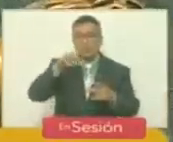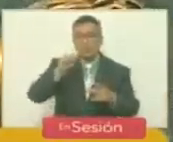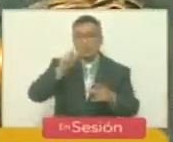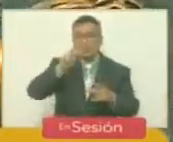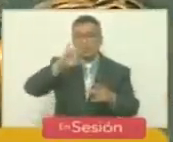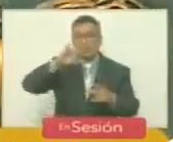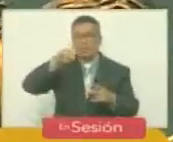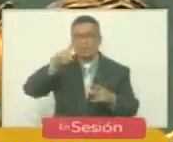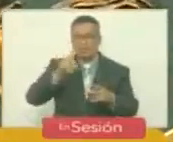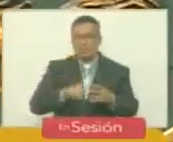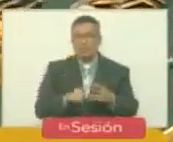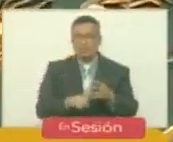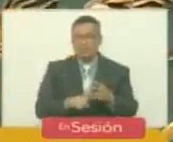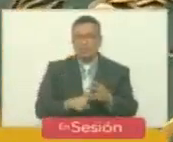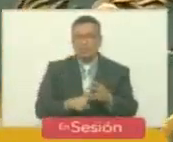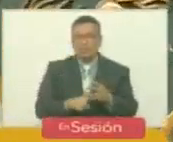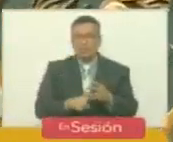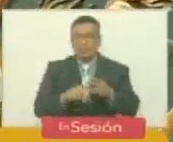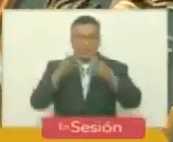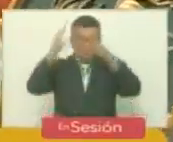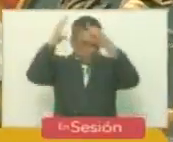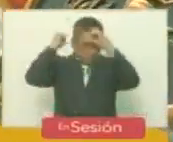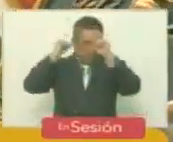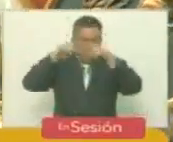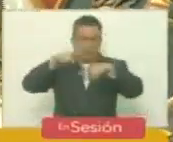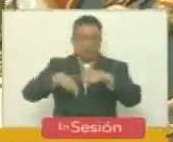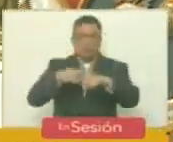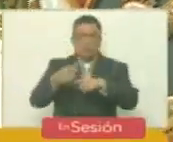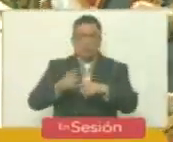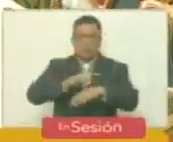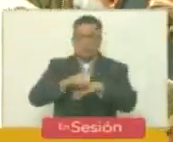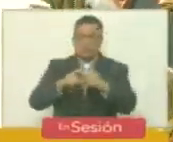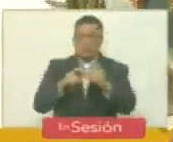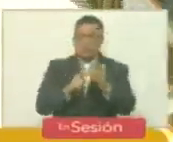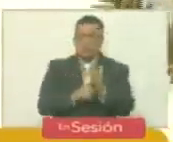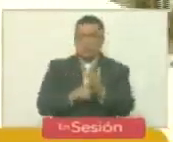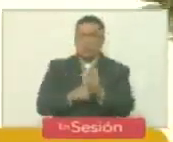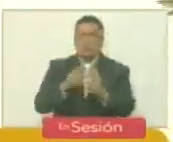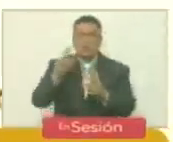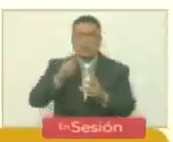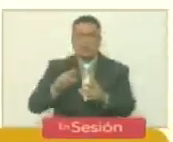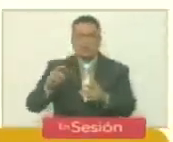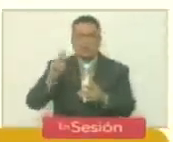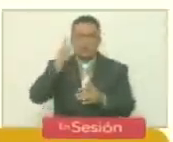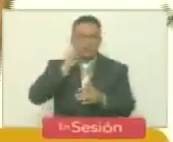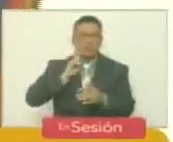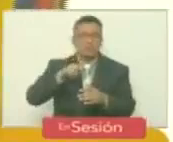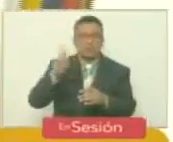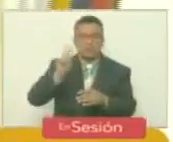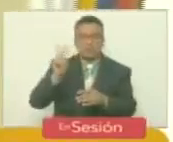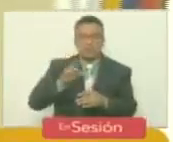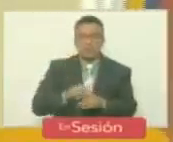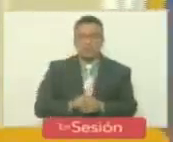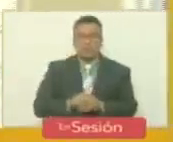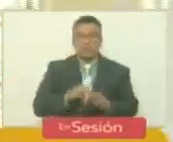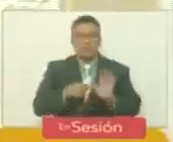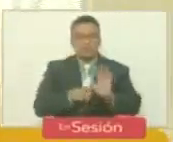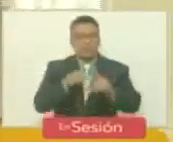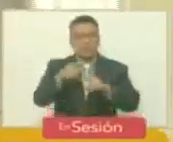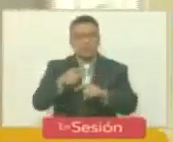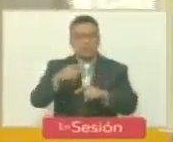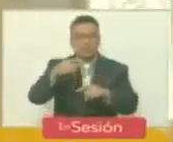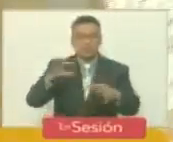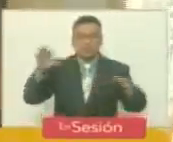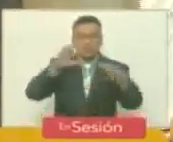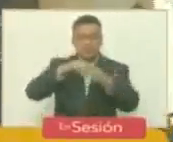Velázquez Caraballo, como embajador extraordinario y plenipotenciario de la República Bolivariana de Venezuela ante el Reino